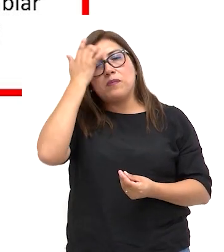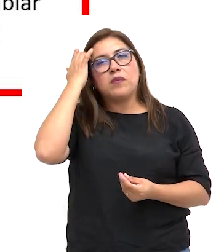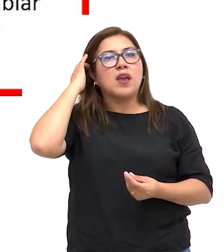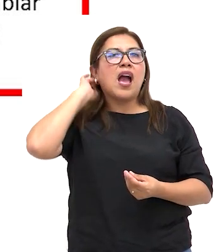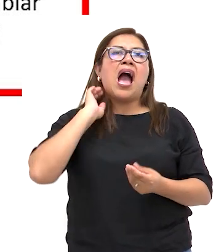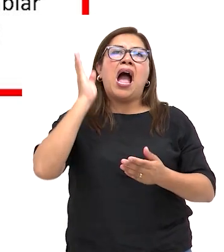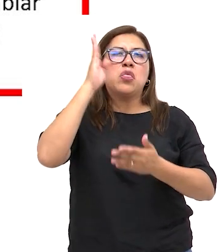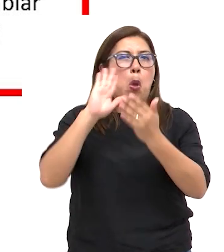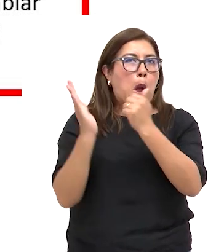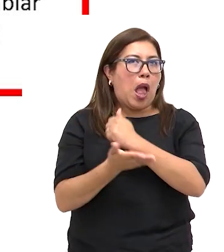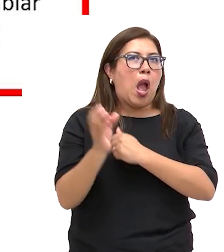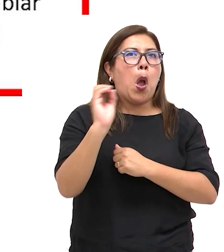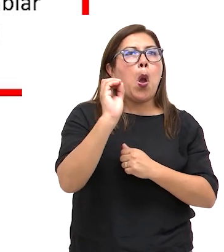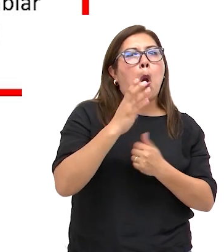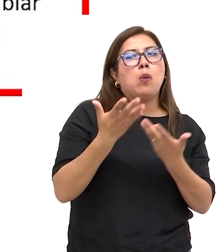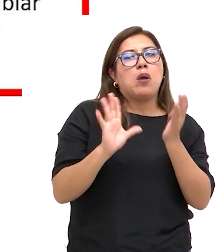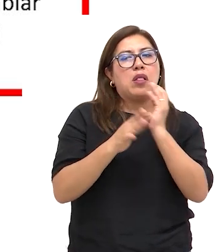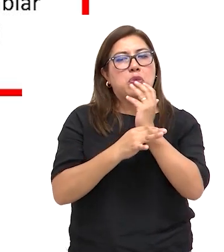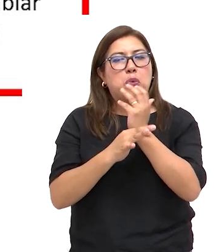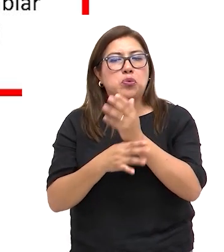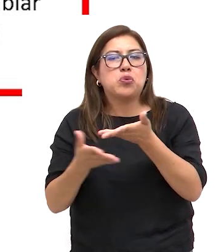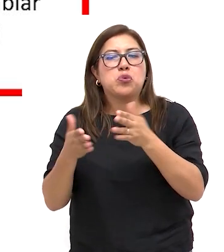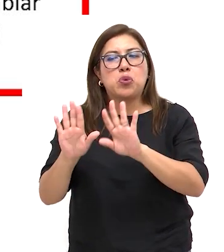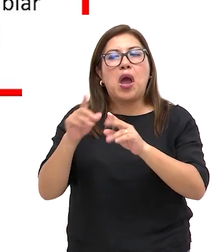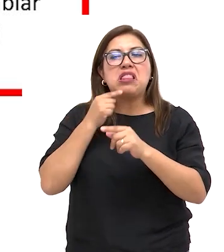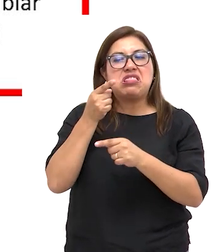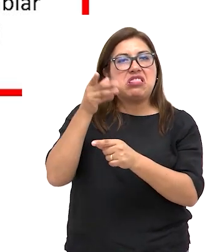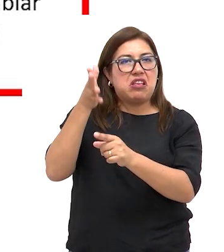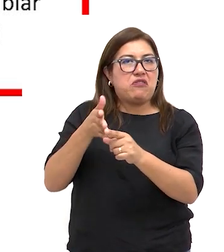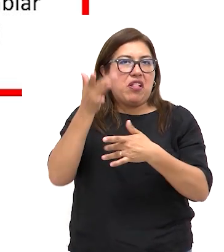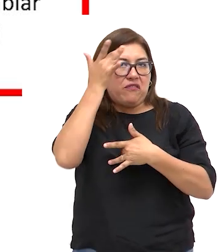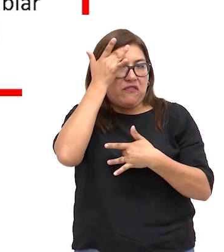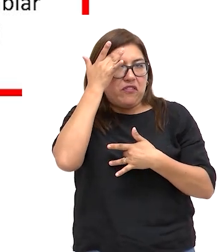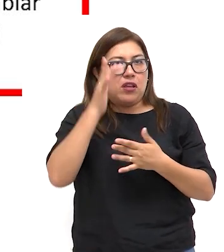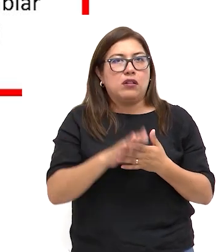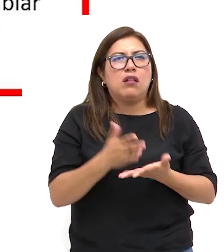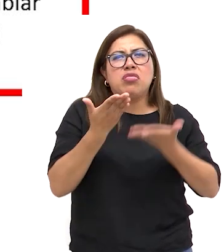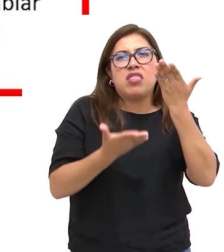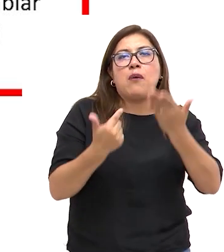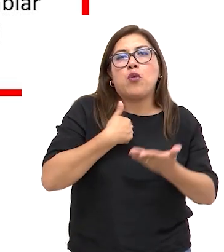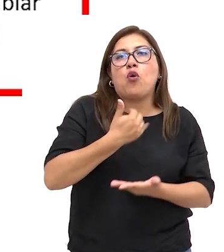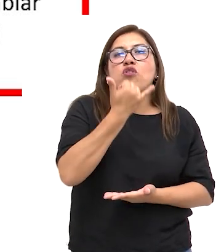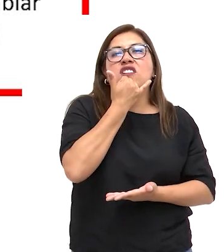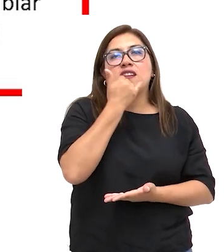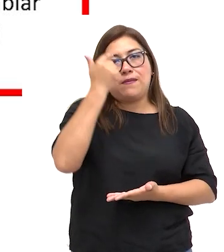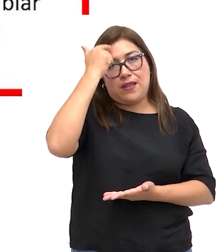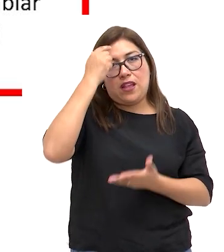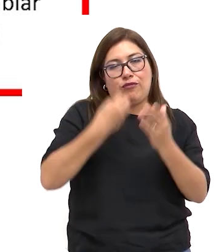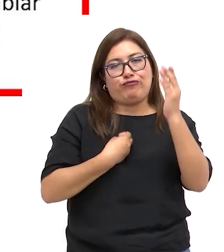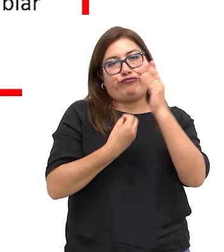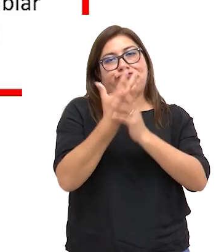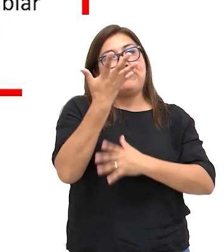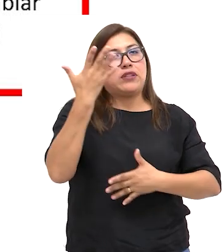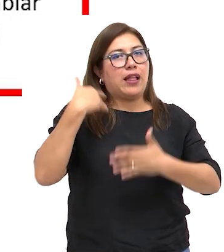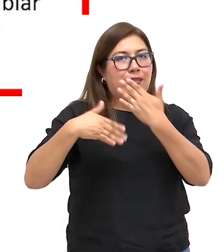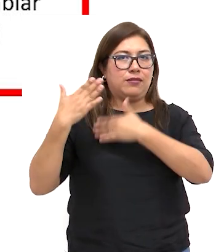prescindencia o con el modelo médico rehabilitador. Precisamente porque hemos crecido con dichas ideas.